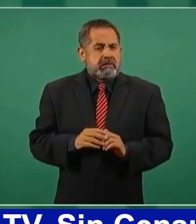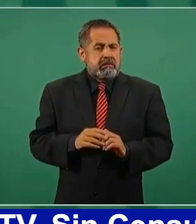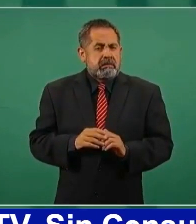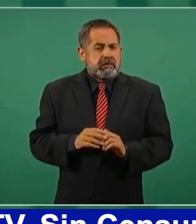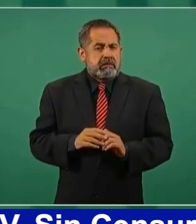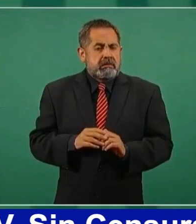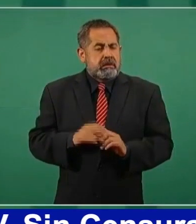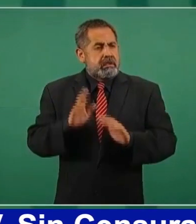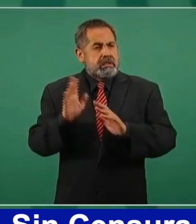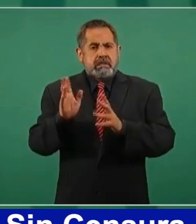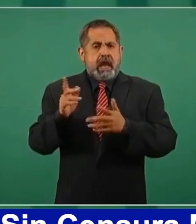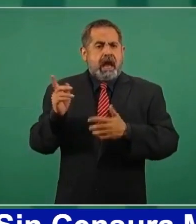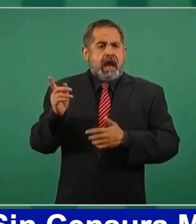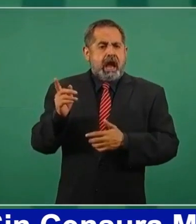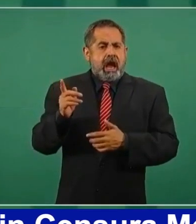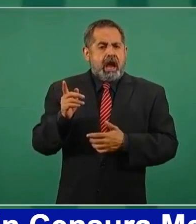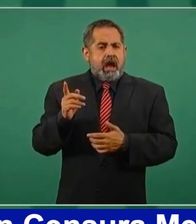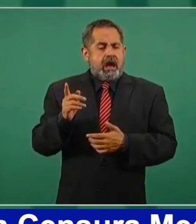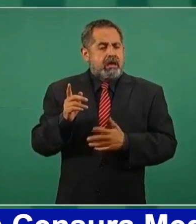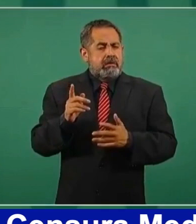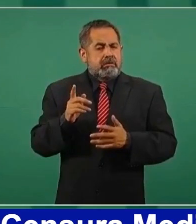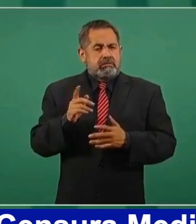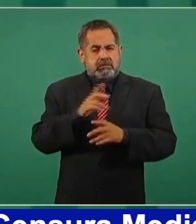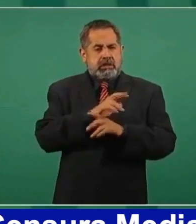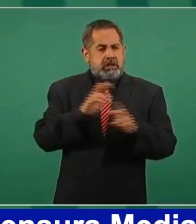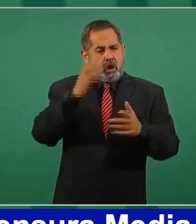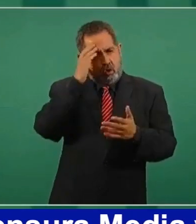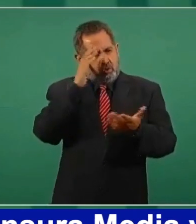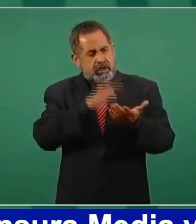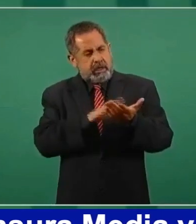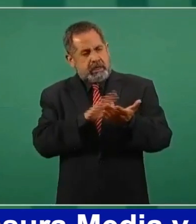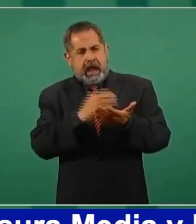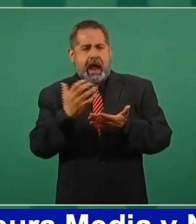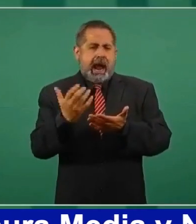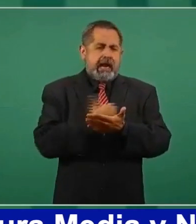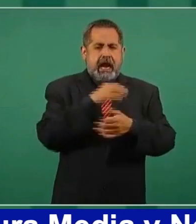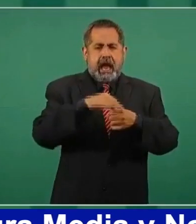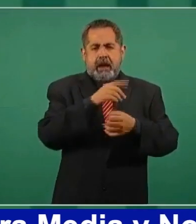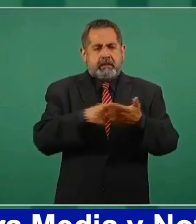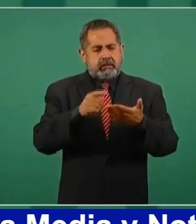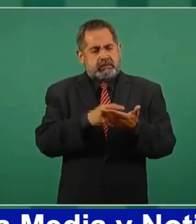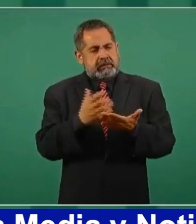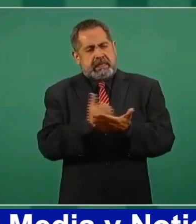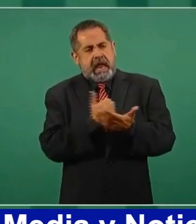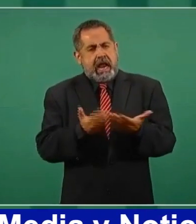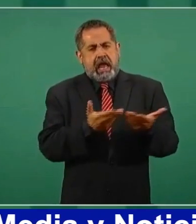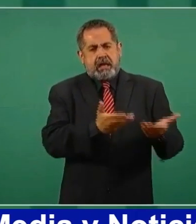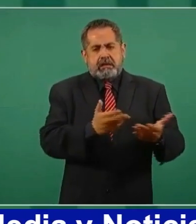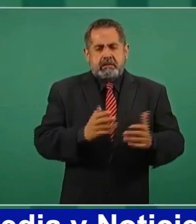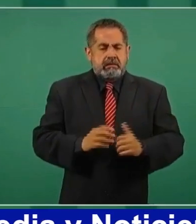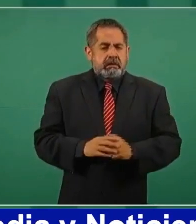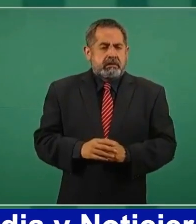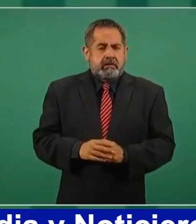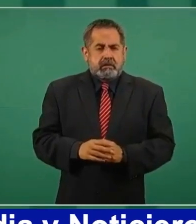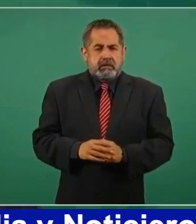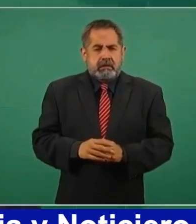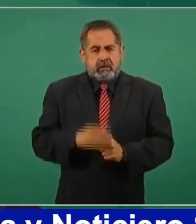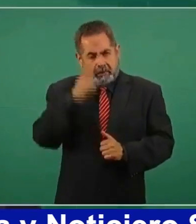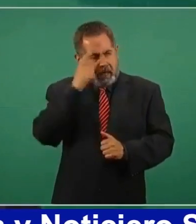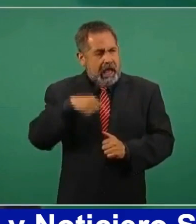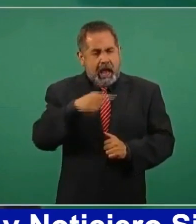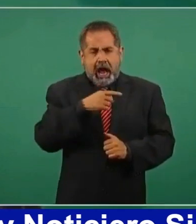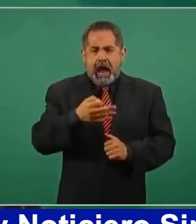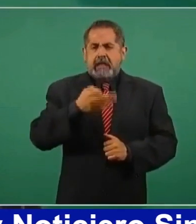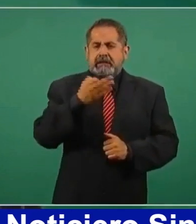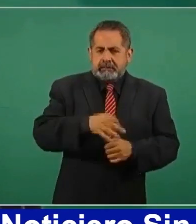que se reconociera ya la elección, que se aceptara